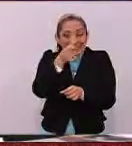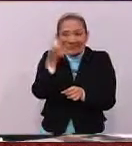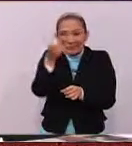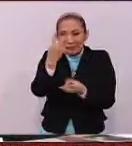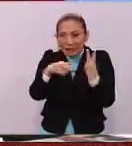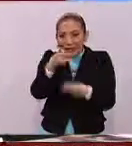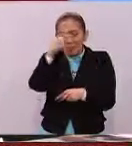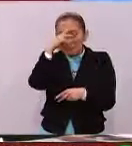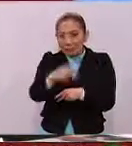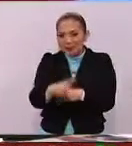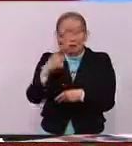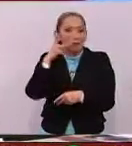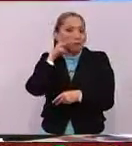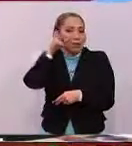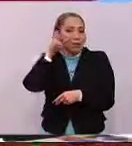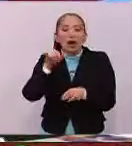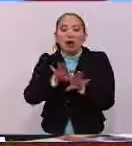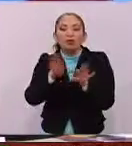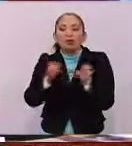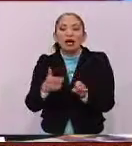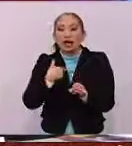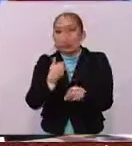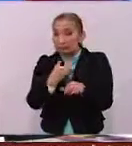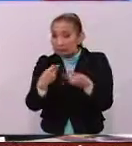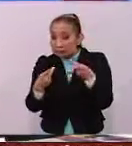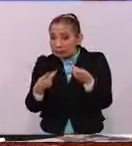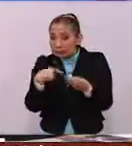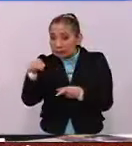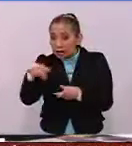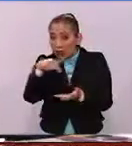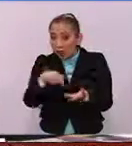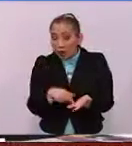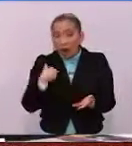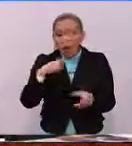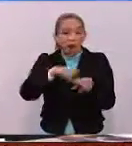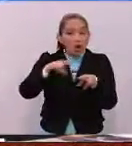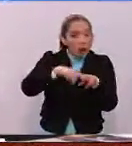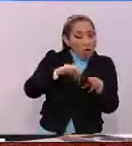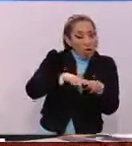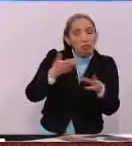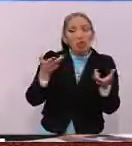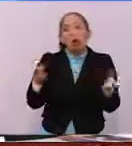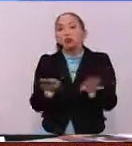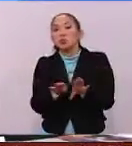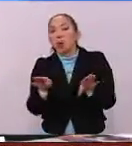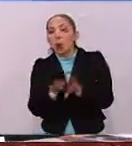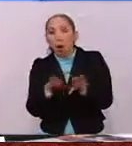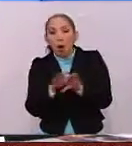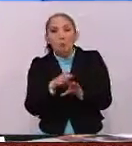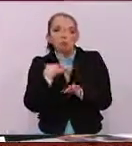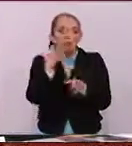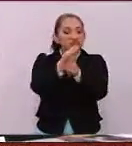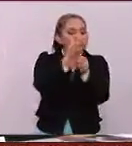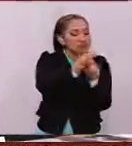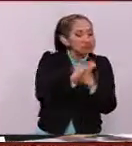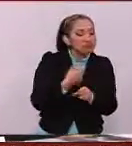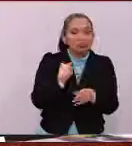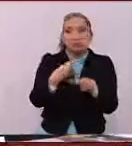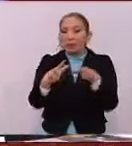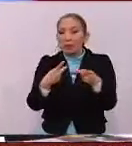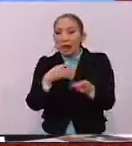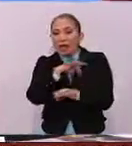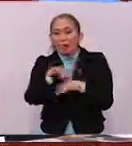Francisco a México, dinos cómo van los preparativos en esa ciudad, los boletos, cómo van la infraestructura que se está